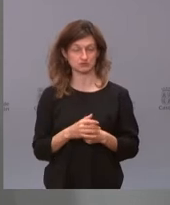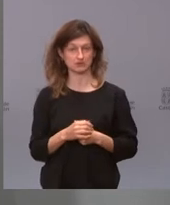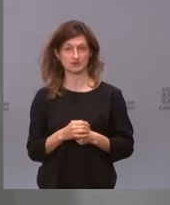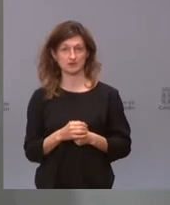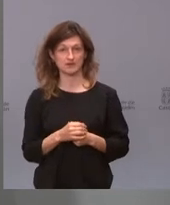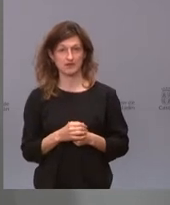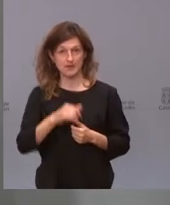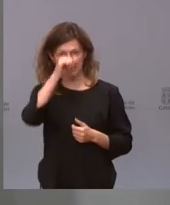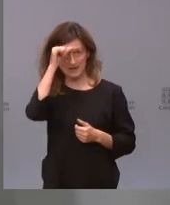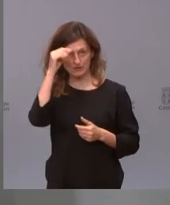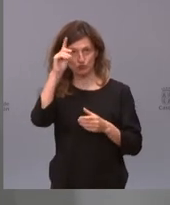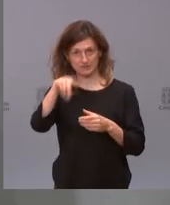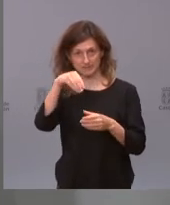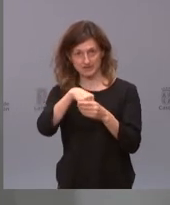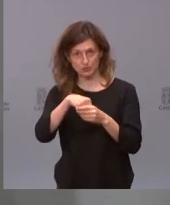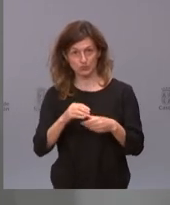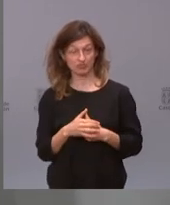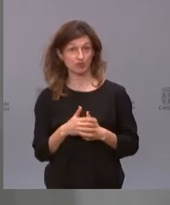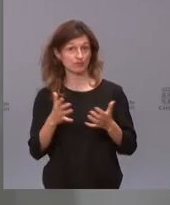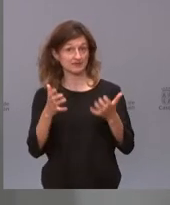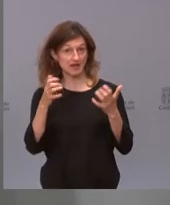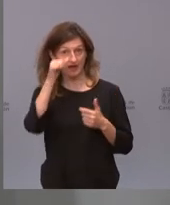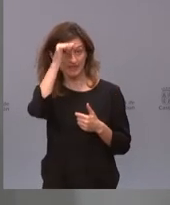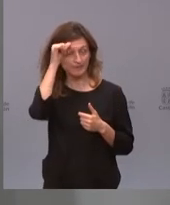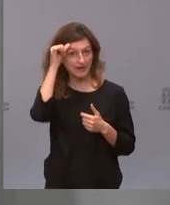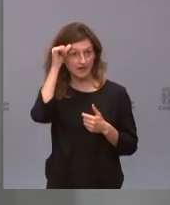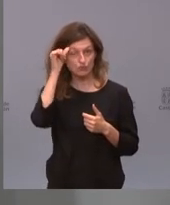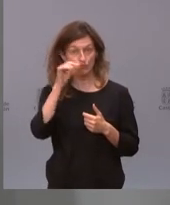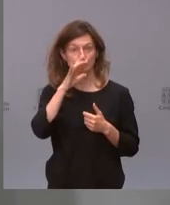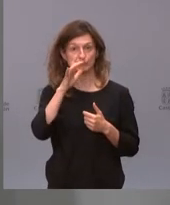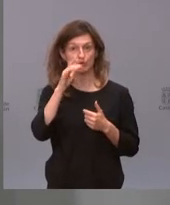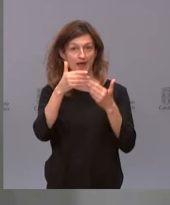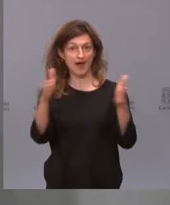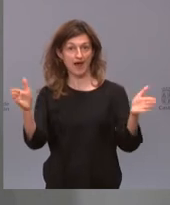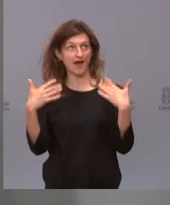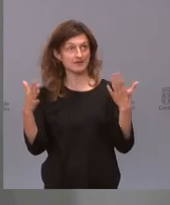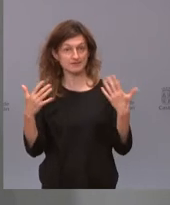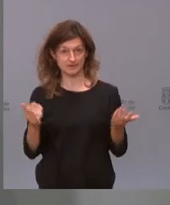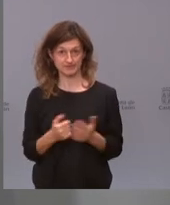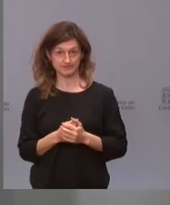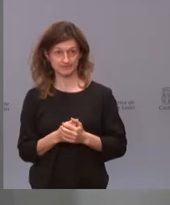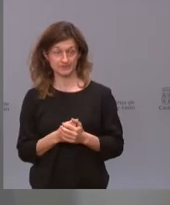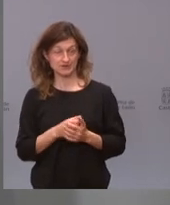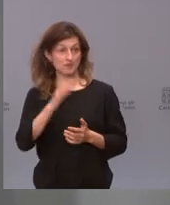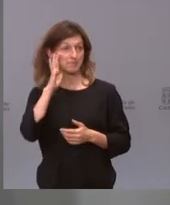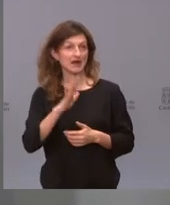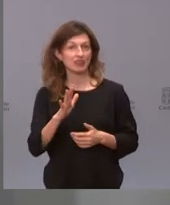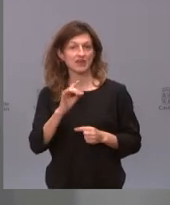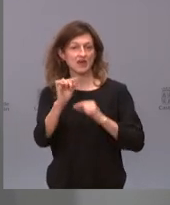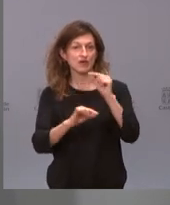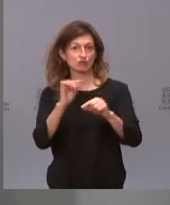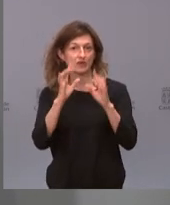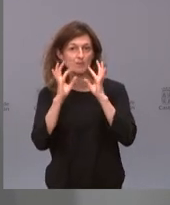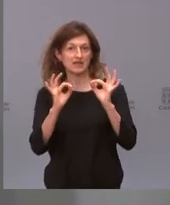incluso en el verano. La gran ventaja del verano es que estamos en espacio abierto y el espacio abierto parece que es un espacio menos